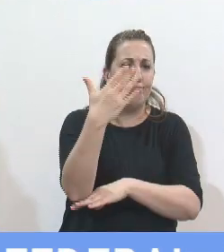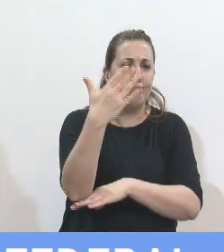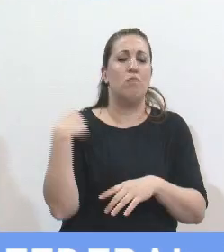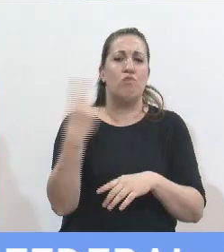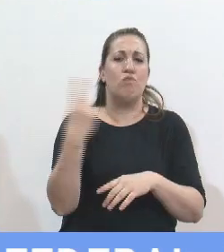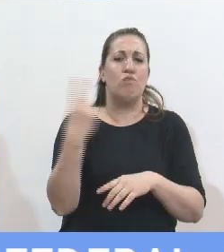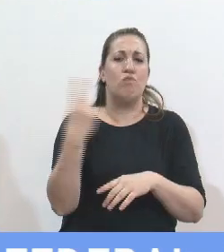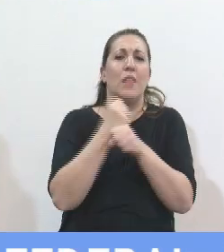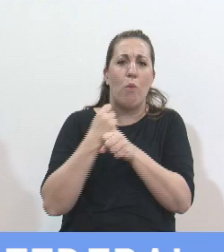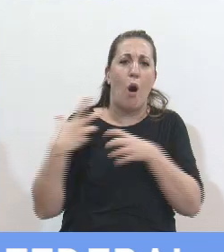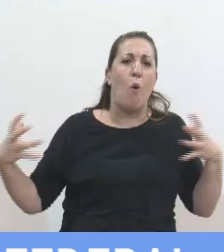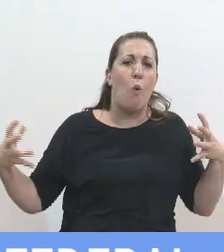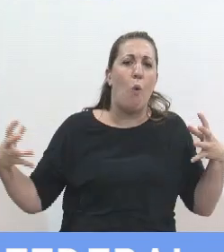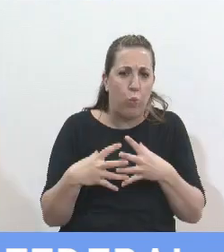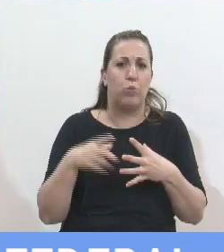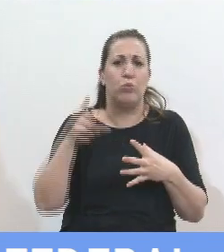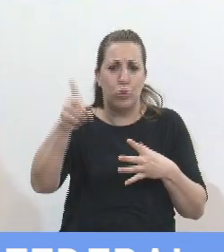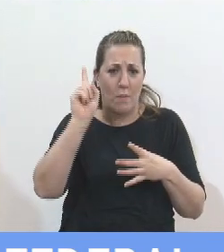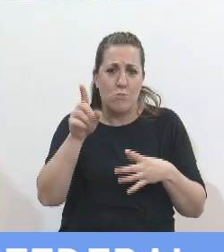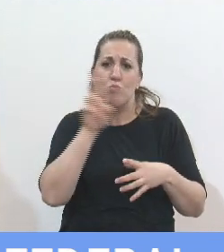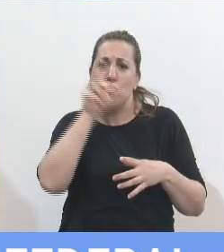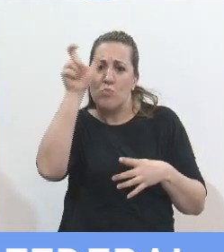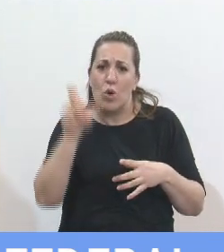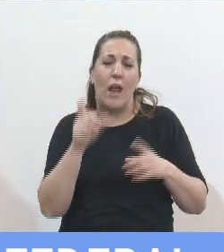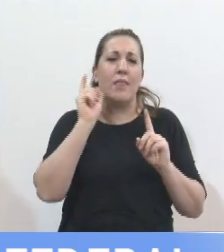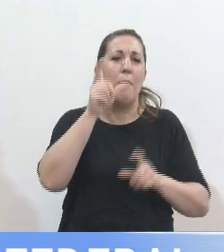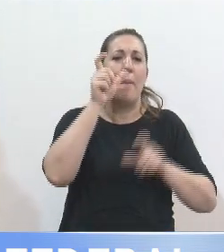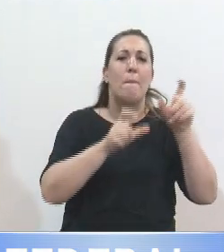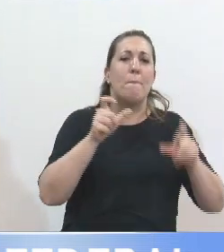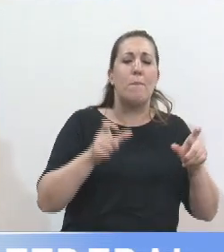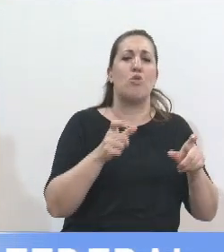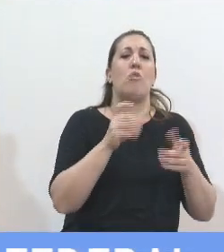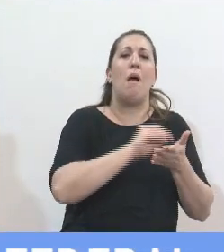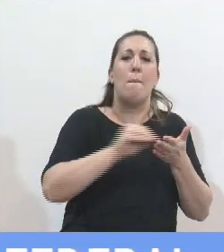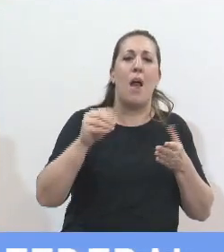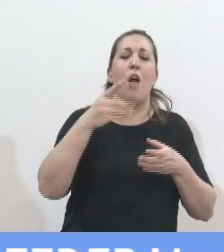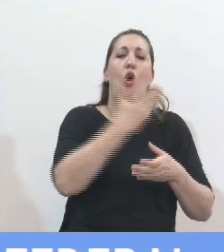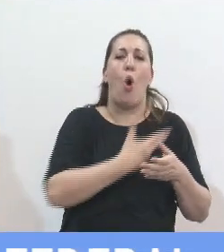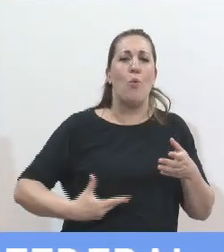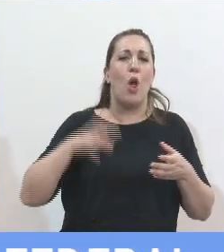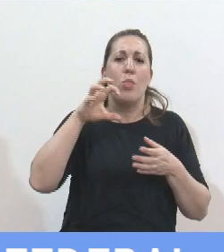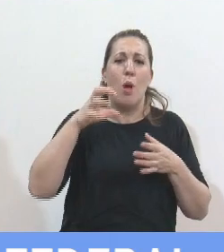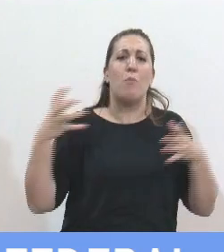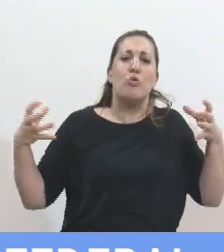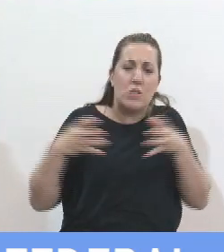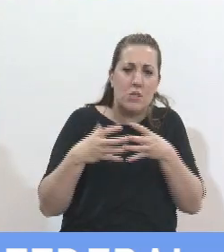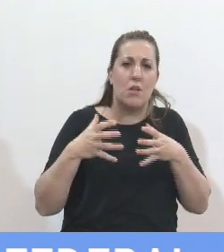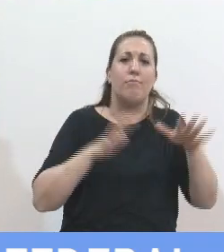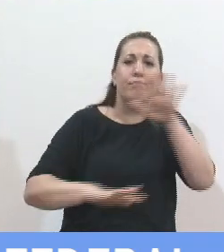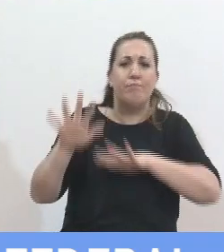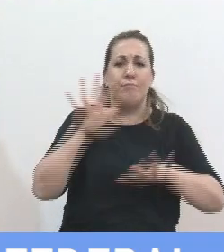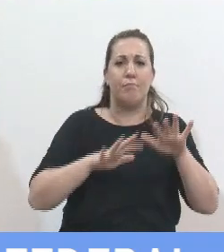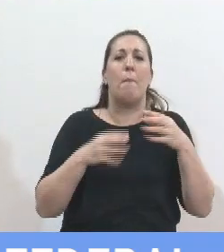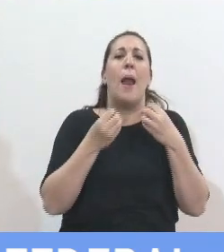trabajado en conjunto con ella y con funcionarios, además, del gobierno de la provincia para llegar a la mejor propuesta para tener